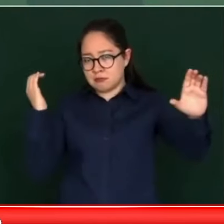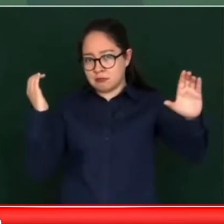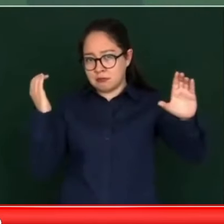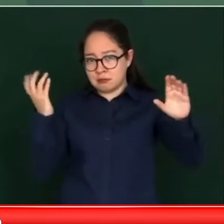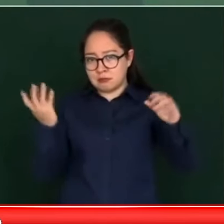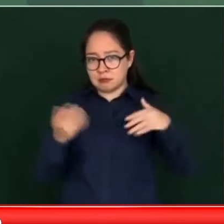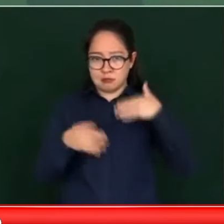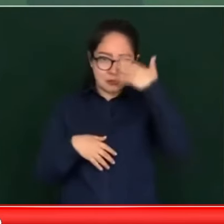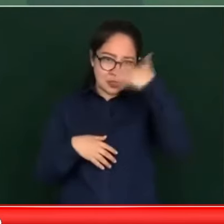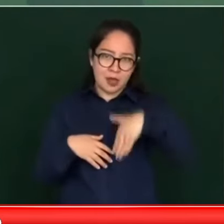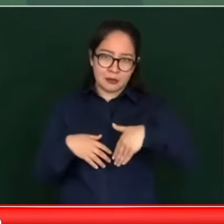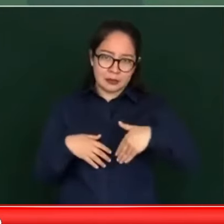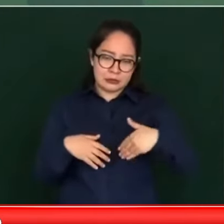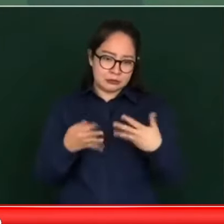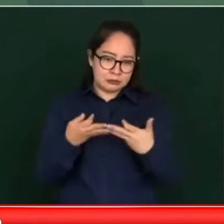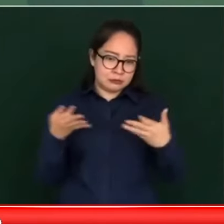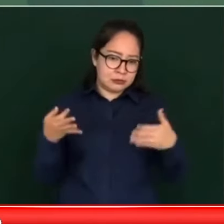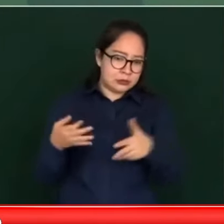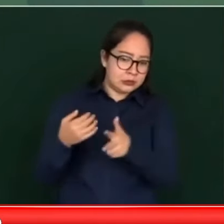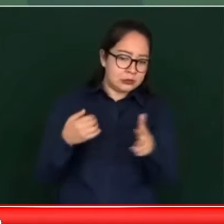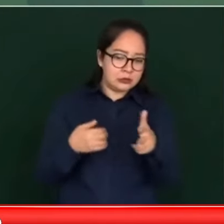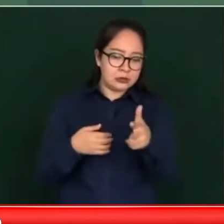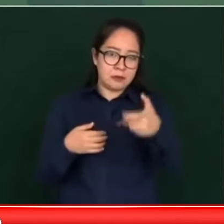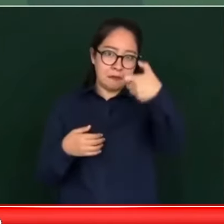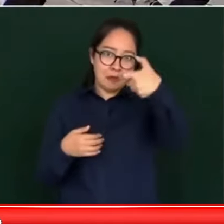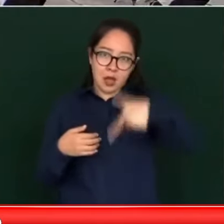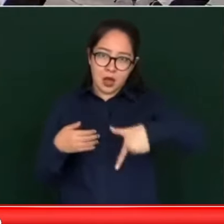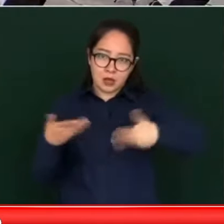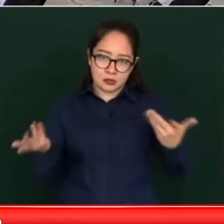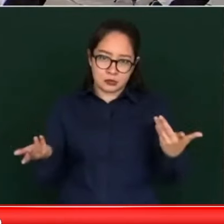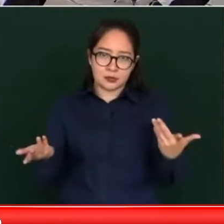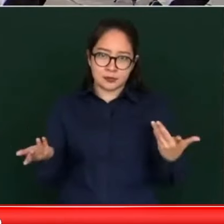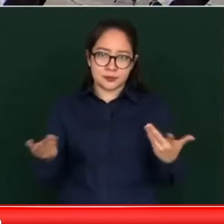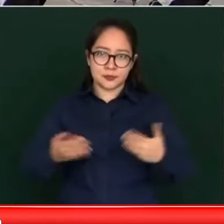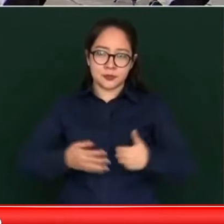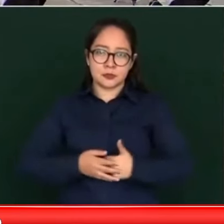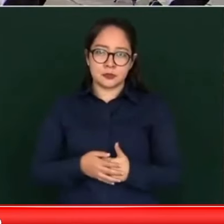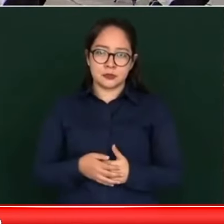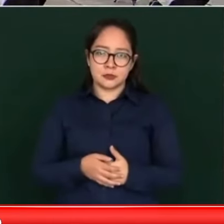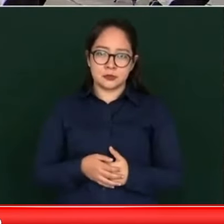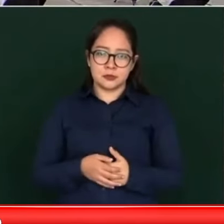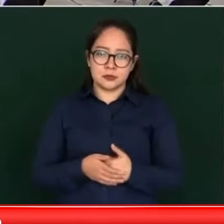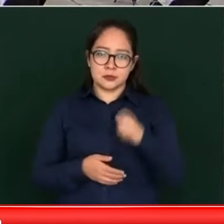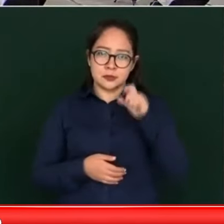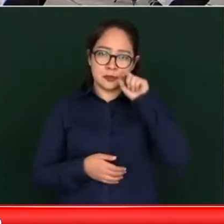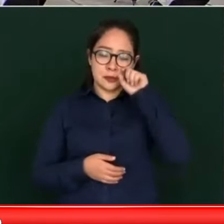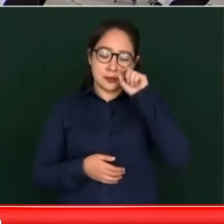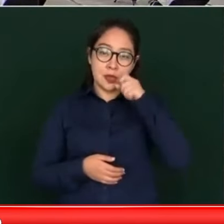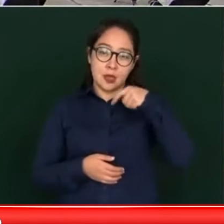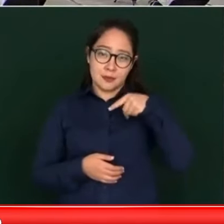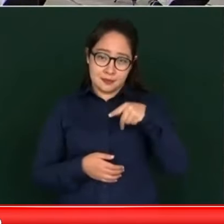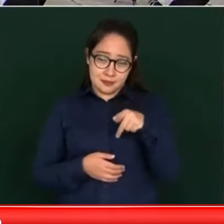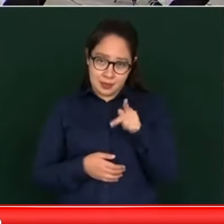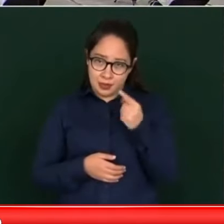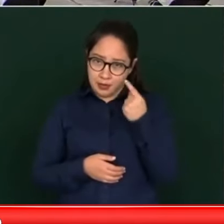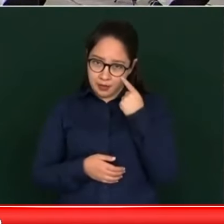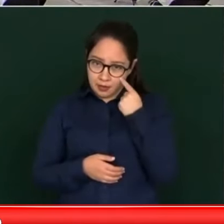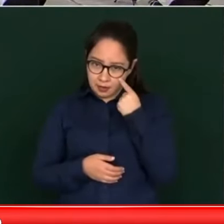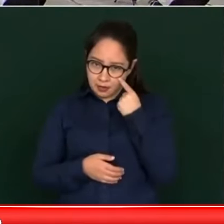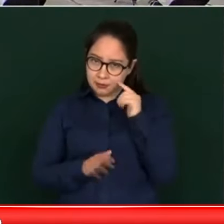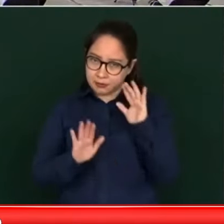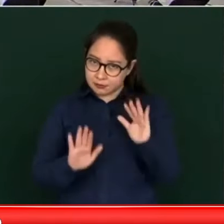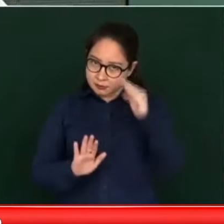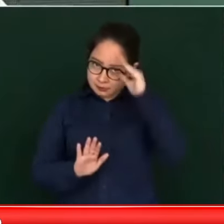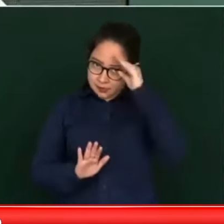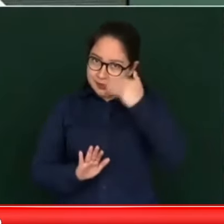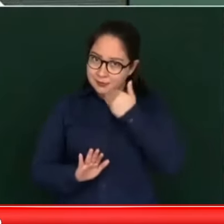lo hace por tierra, donde él resulte más barato. Entonces, primero vamos a ubicarnos